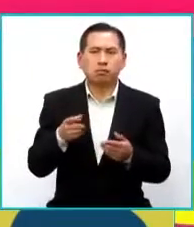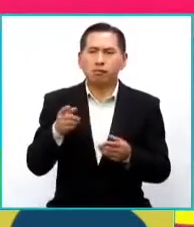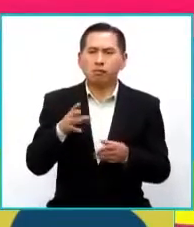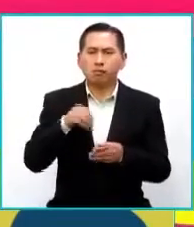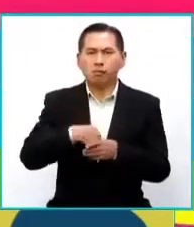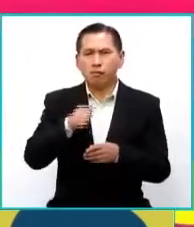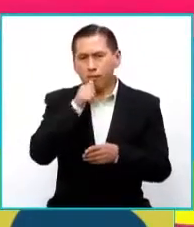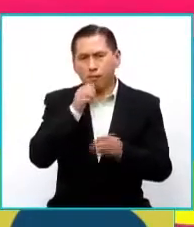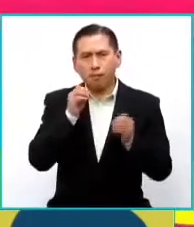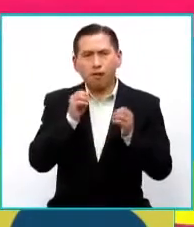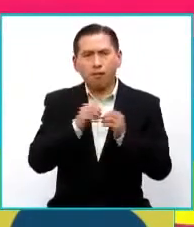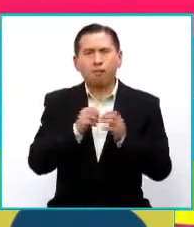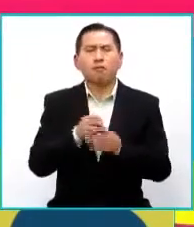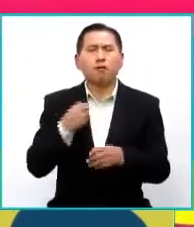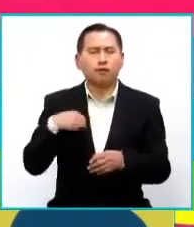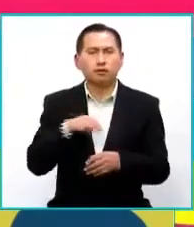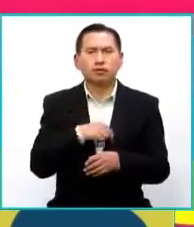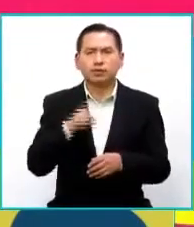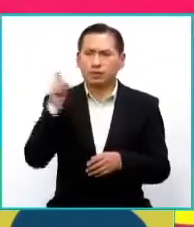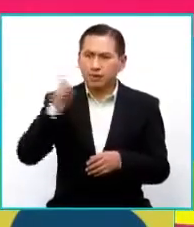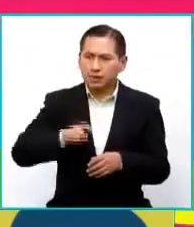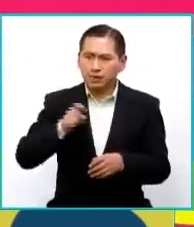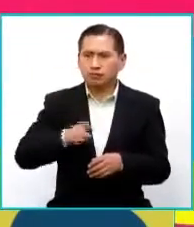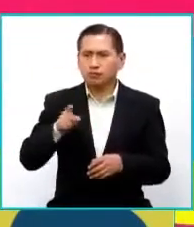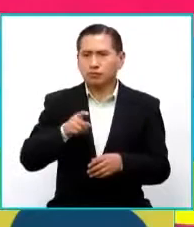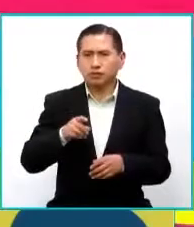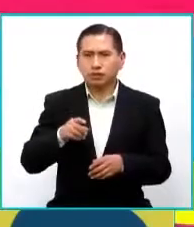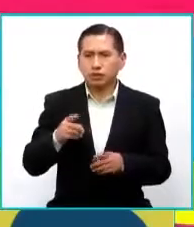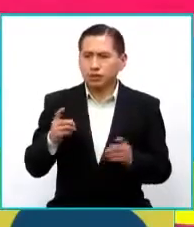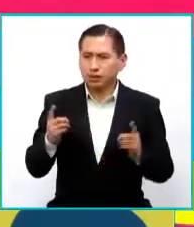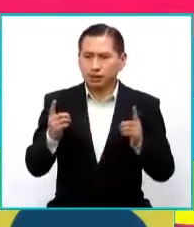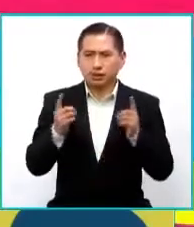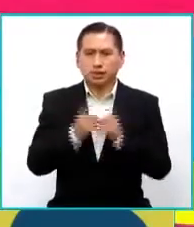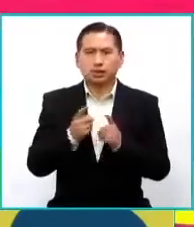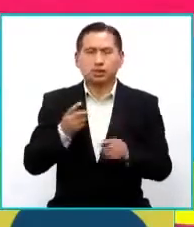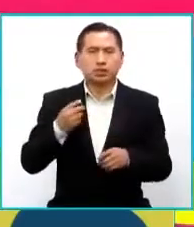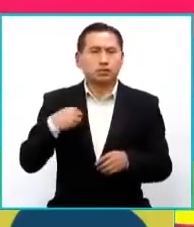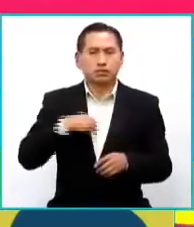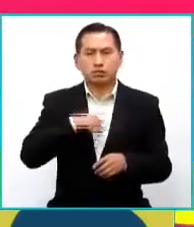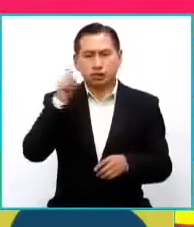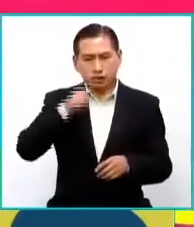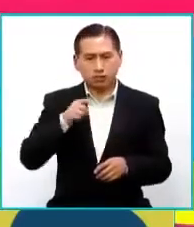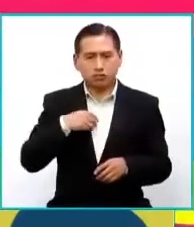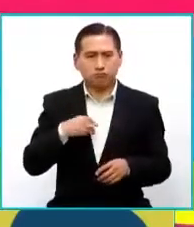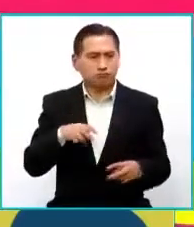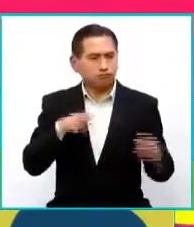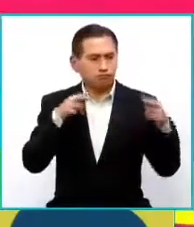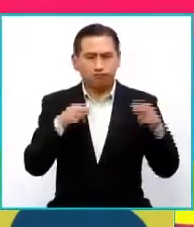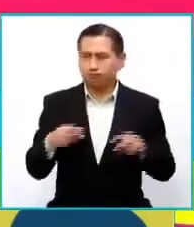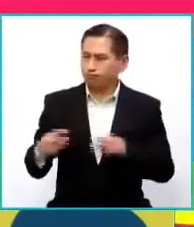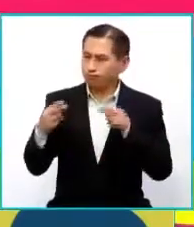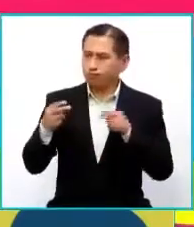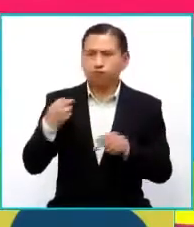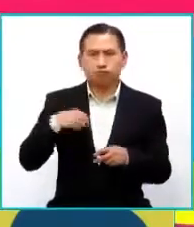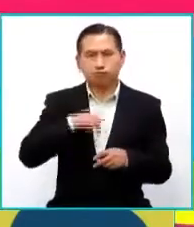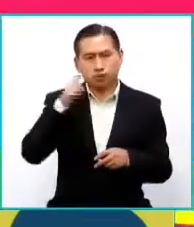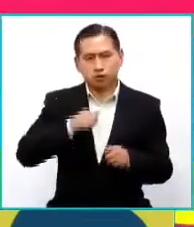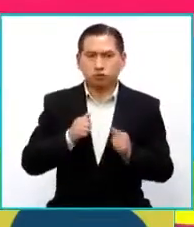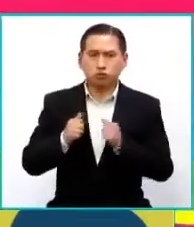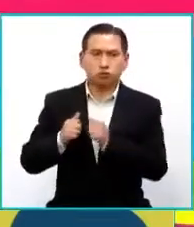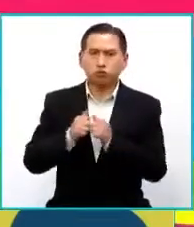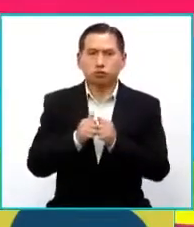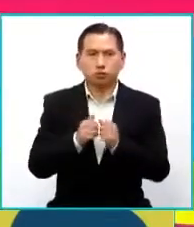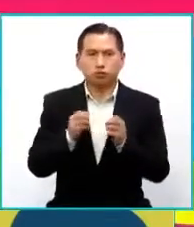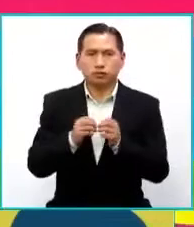internos, ¿no? Porque nosotros necesitábamos encontrarnos, necesitábamos mirarnos, necesitábamos estar juntas,